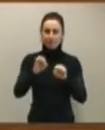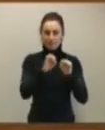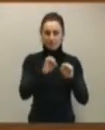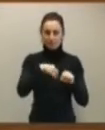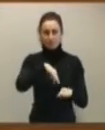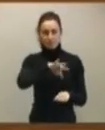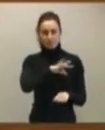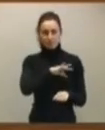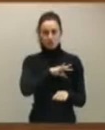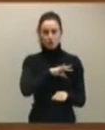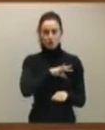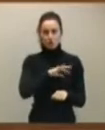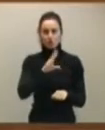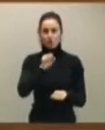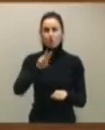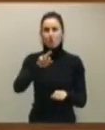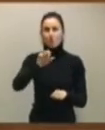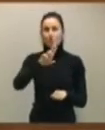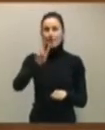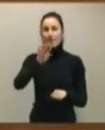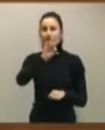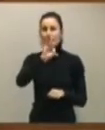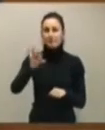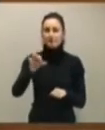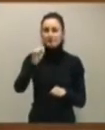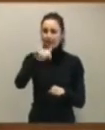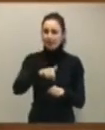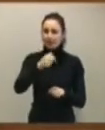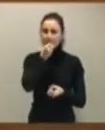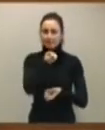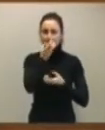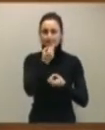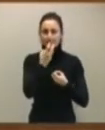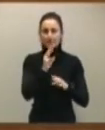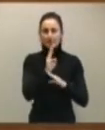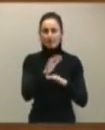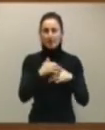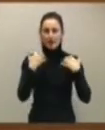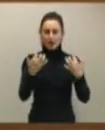Cámara?